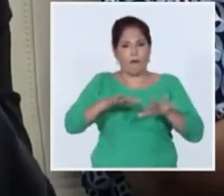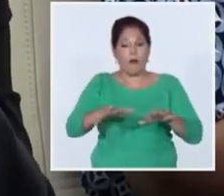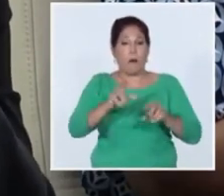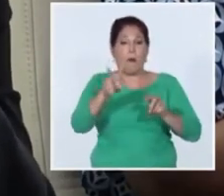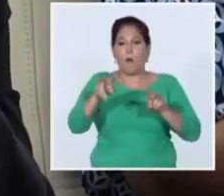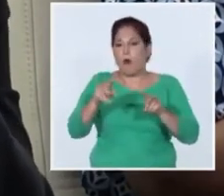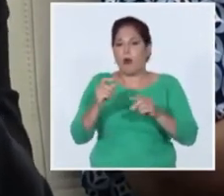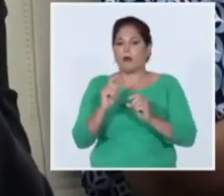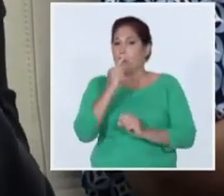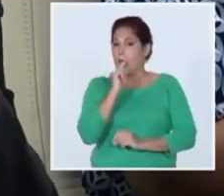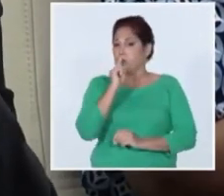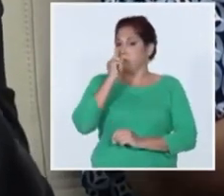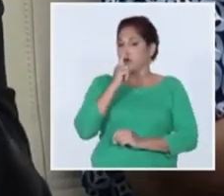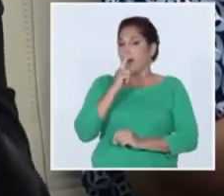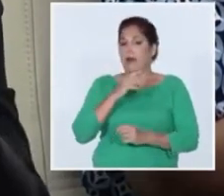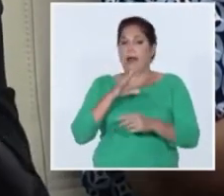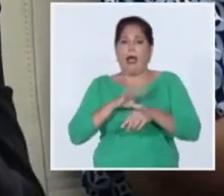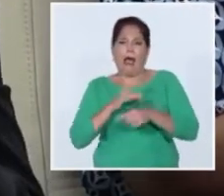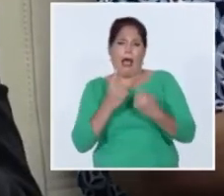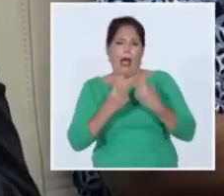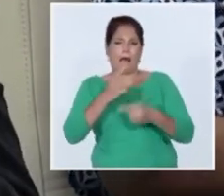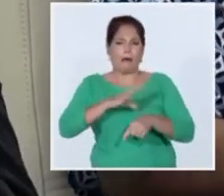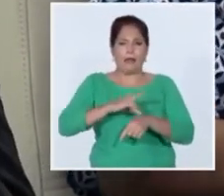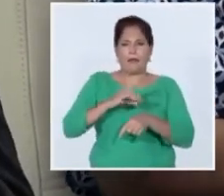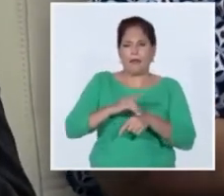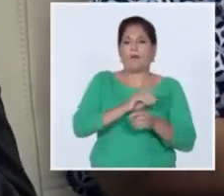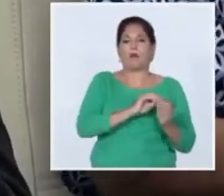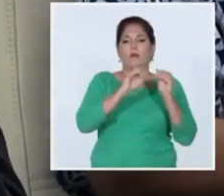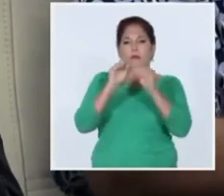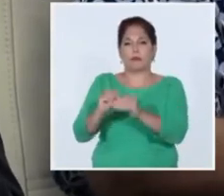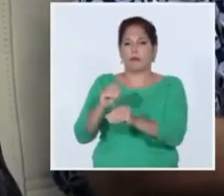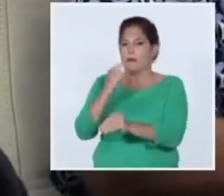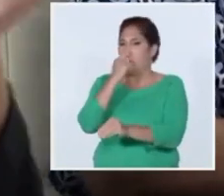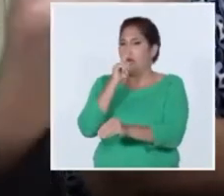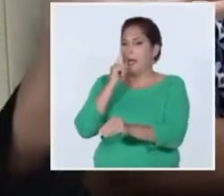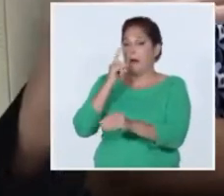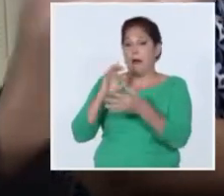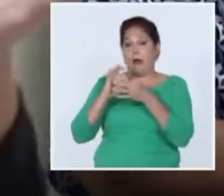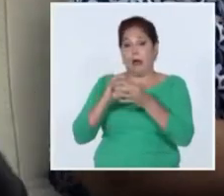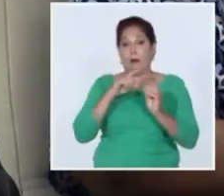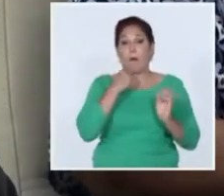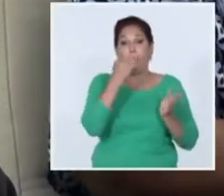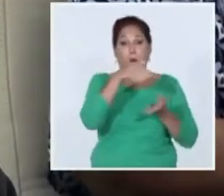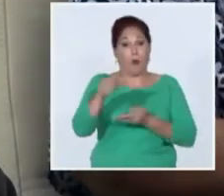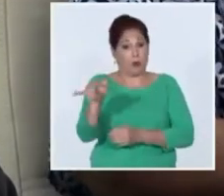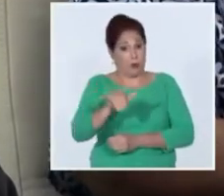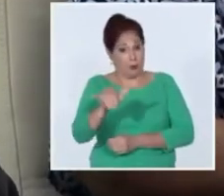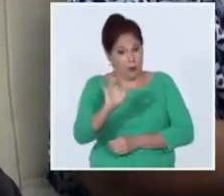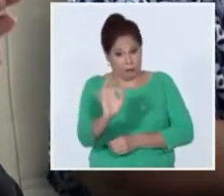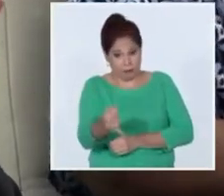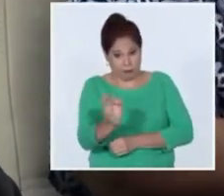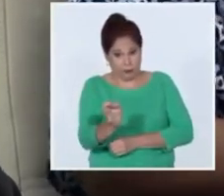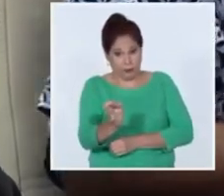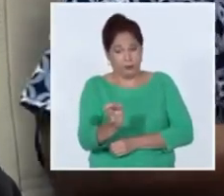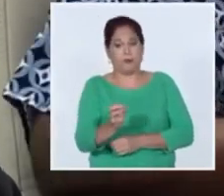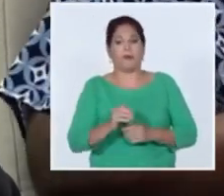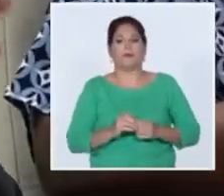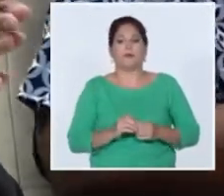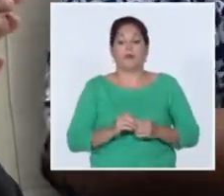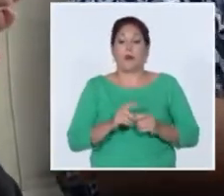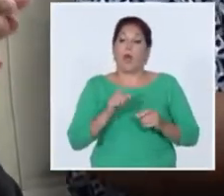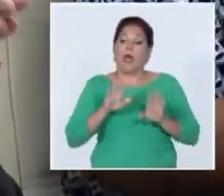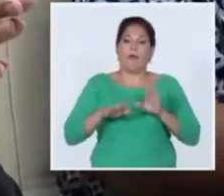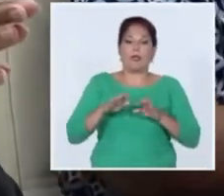activa ahí sí se va a mantener una búsqueda bien activa de casos graves y fallecidos como se ha hecho hasta ahora de iras de brotes